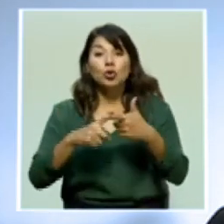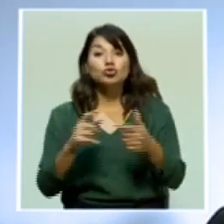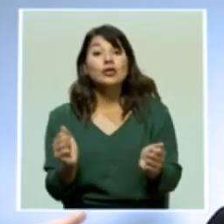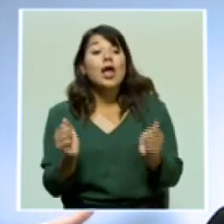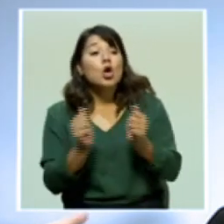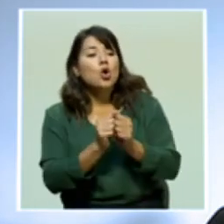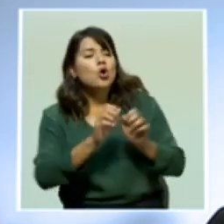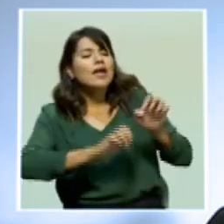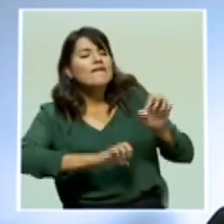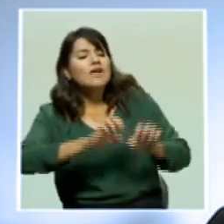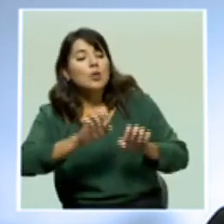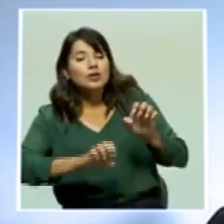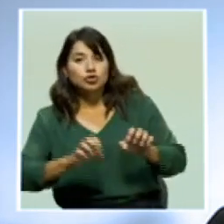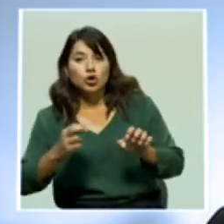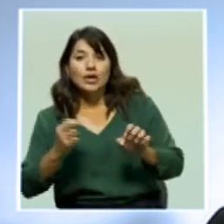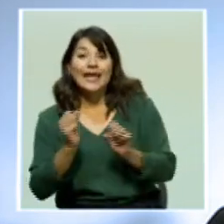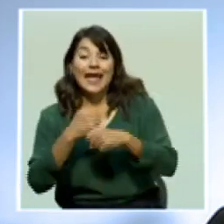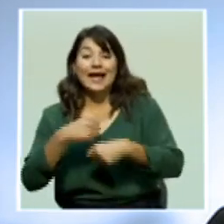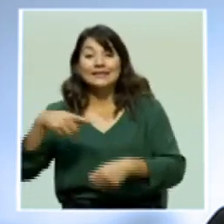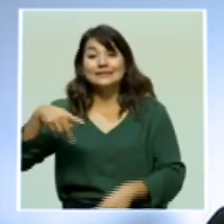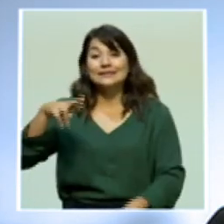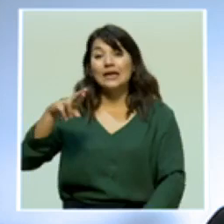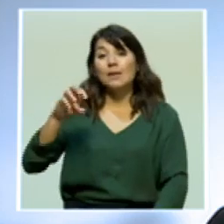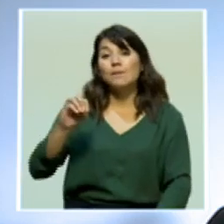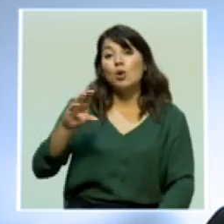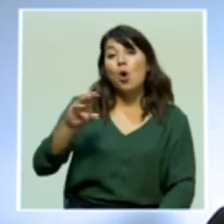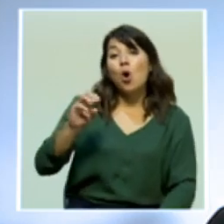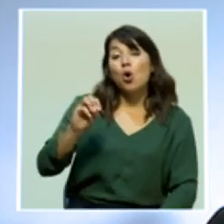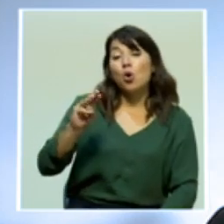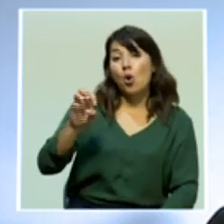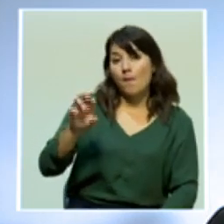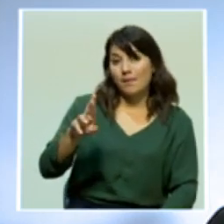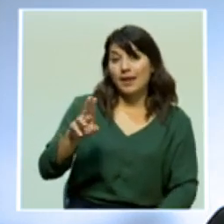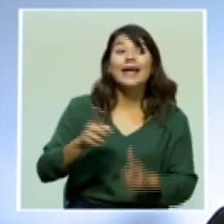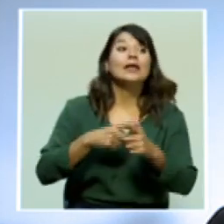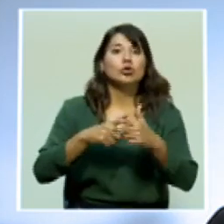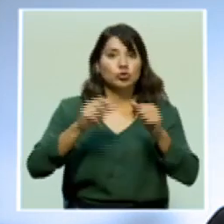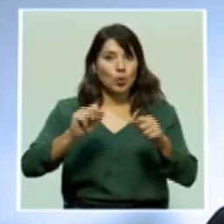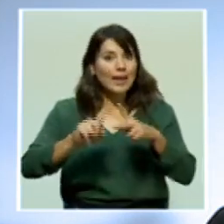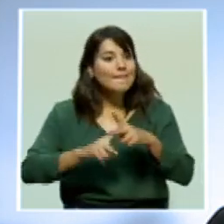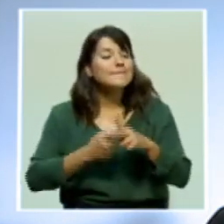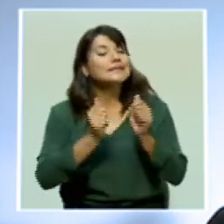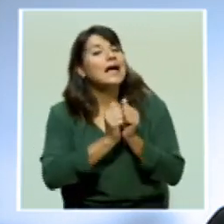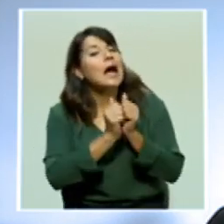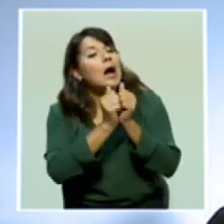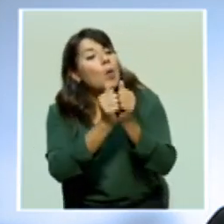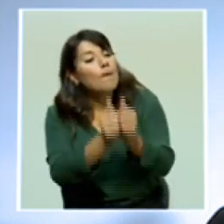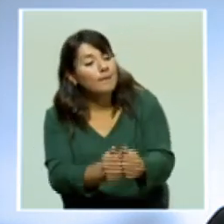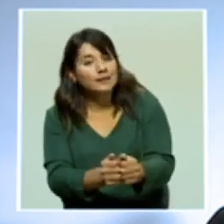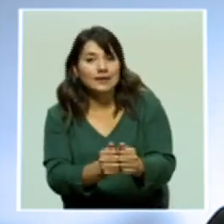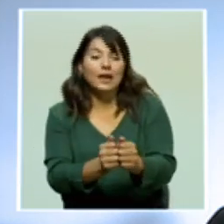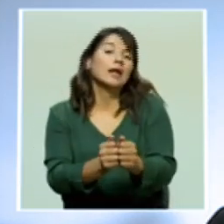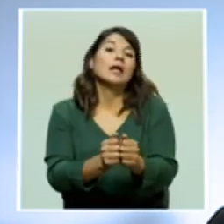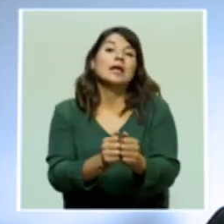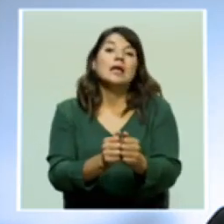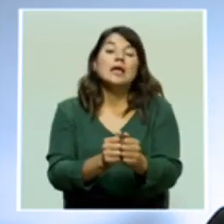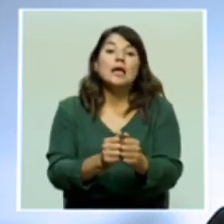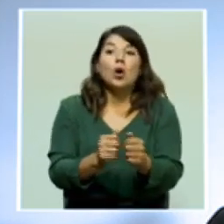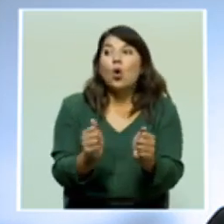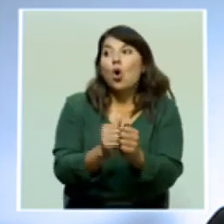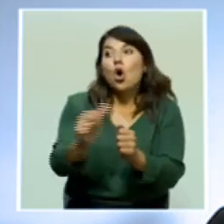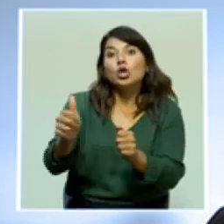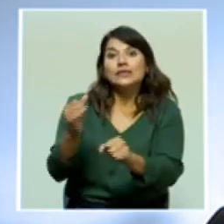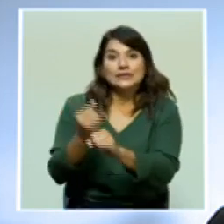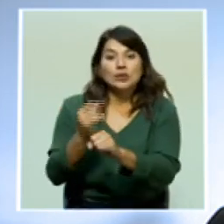diagnósticos que hace ProComer, dar un acompañamiento empresarial en donde podemos echar mano de otras instituciones como es el INAH, que también ha venido trabajando